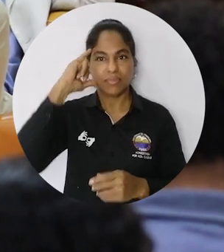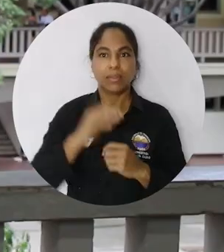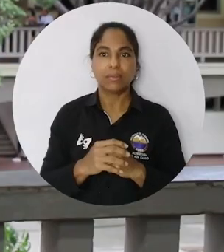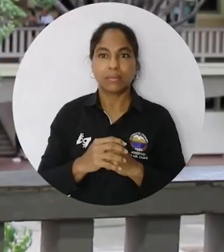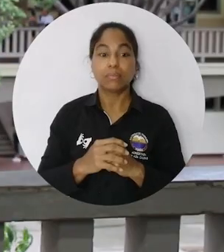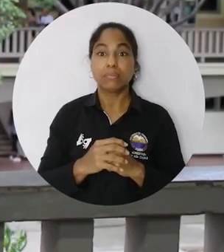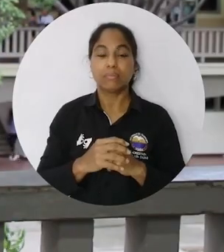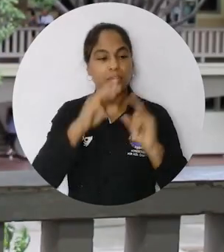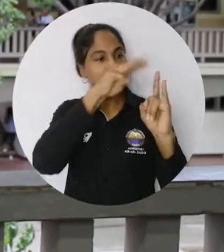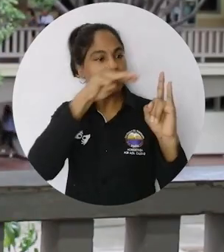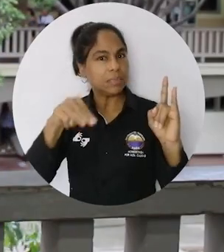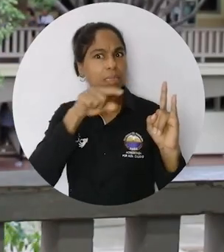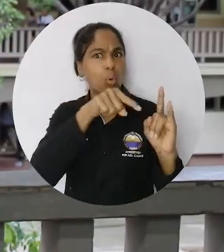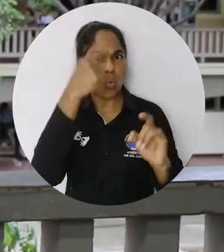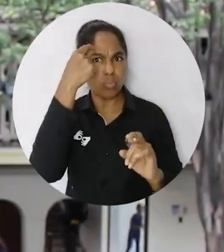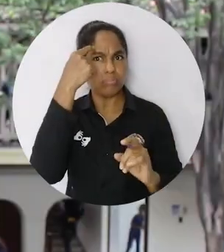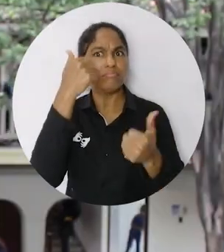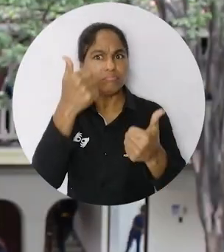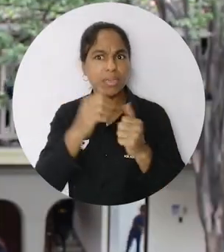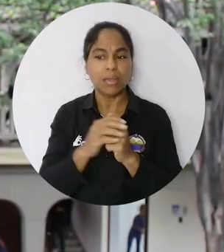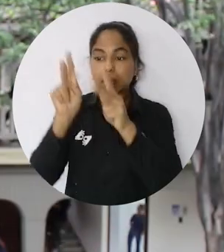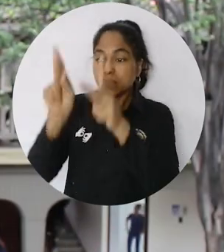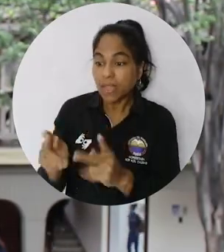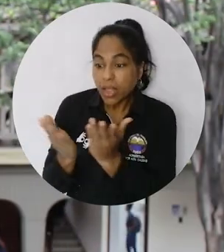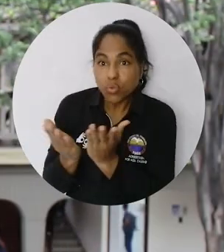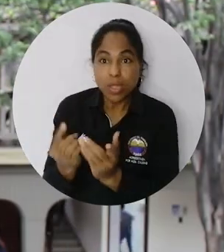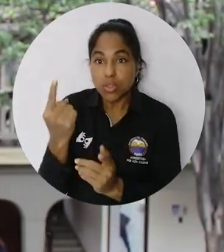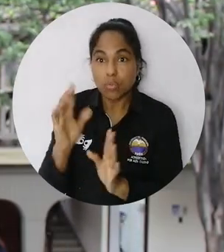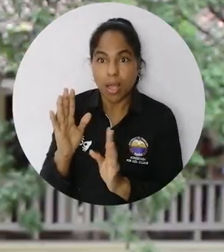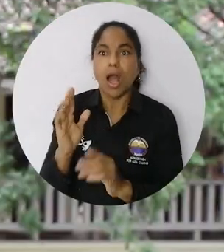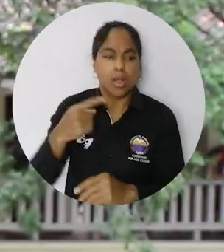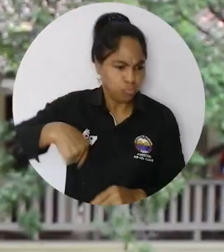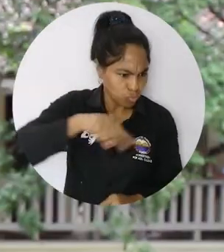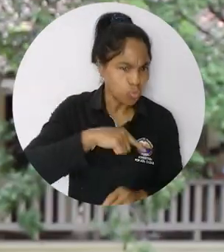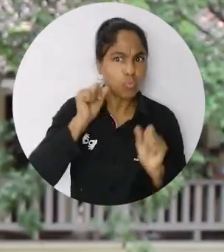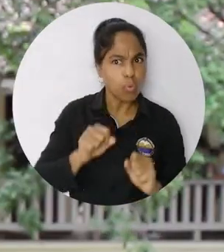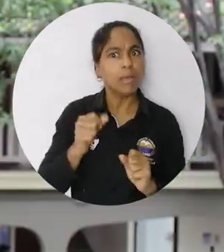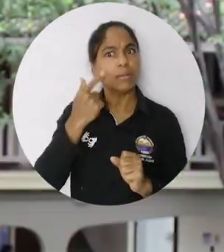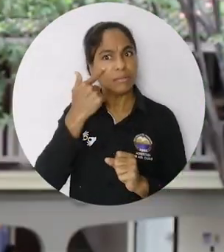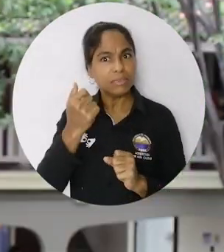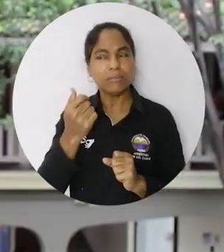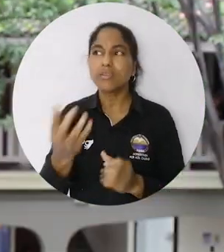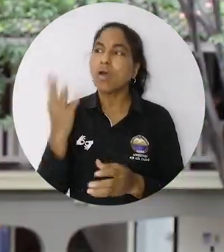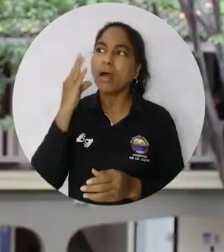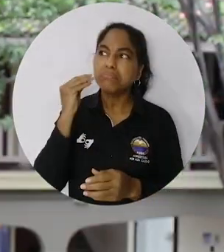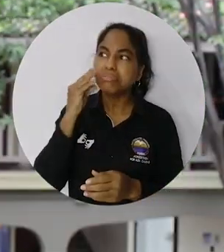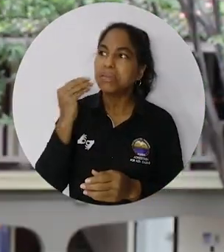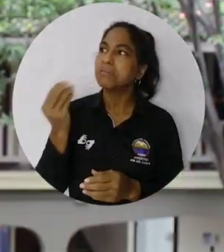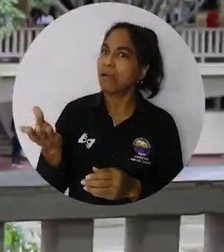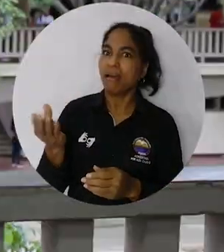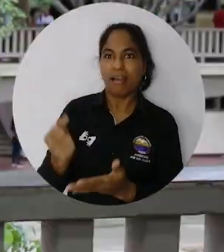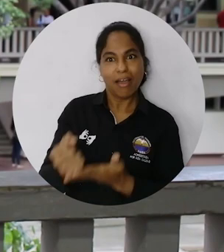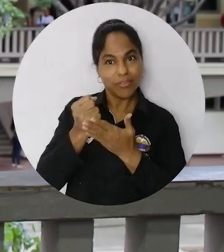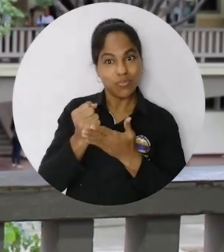psicólogo. Yo creo que es una iniciativa maravillosa de la universidad, no solo para los estudiantes, sino también para nosotros los que de alguna forma hemos tenido algo de experiencia en